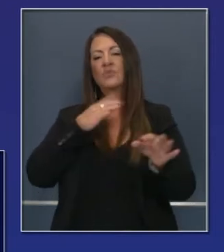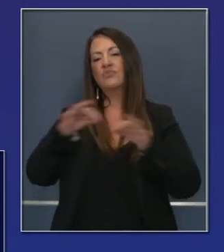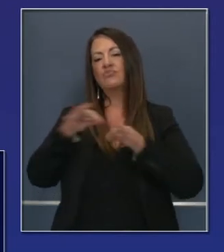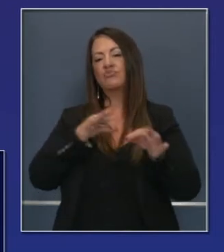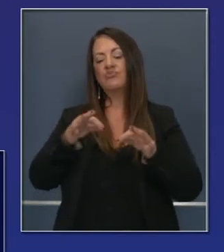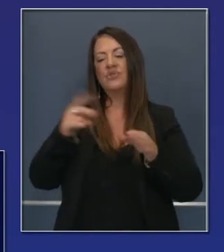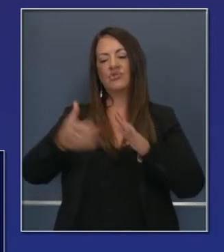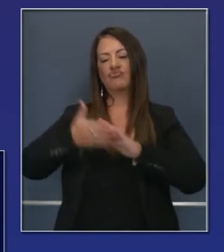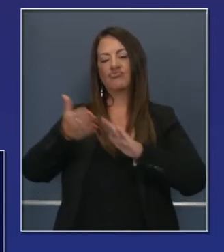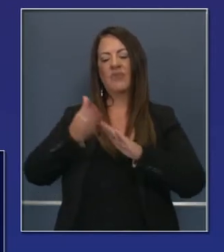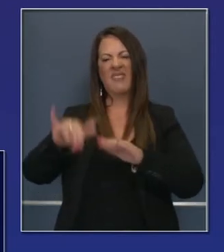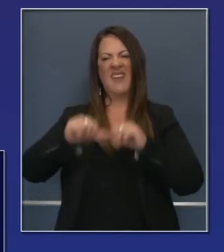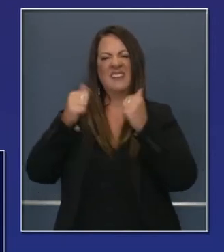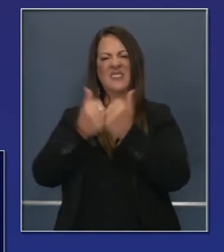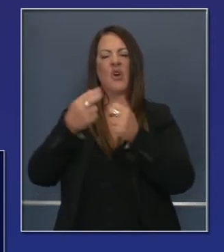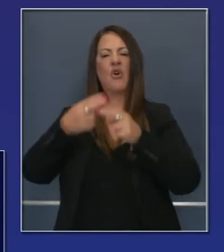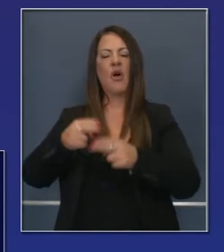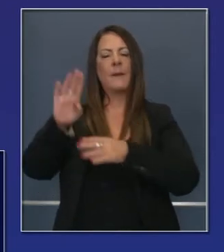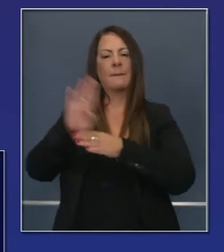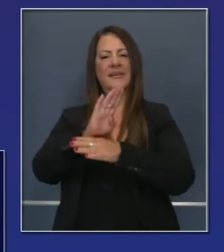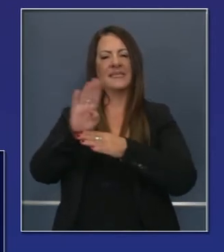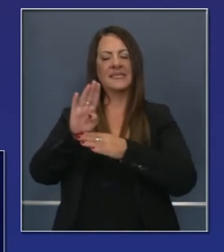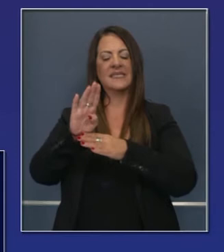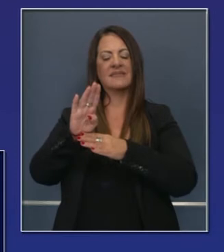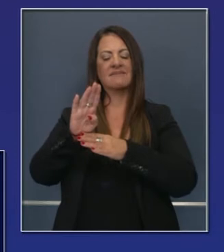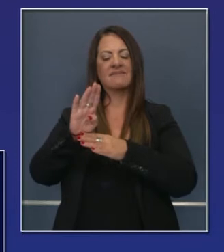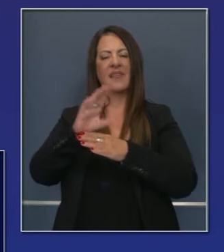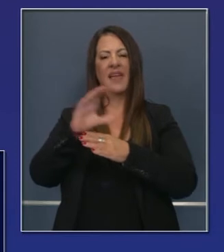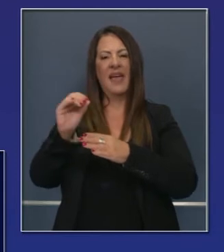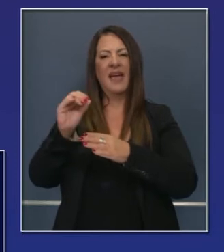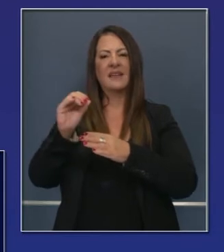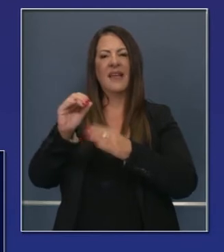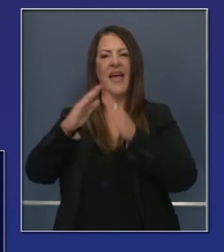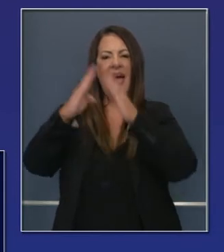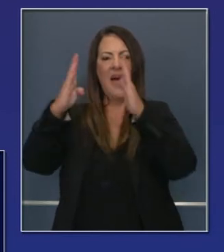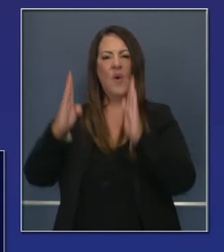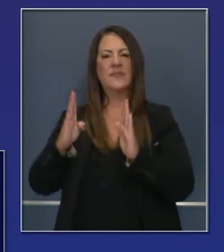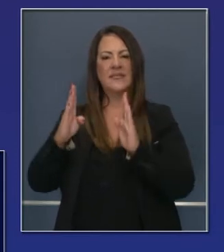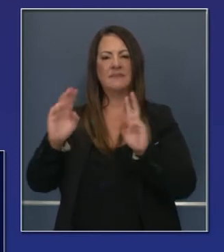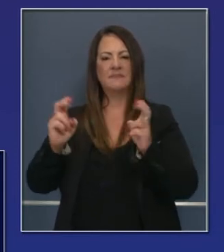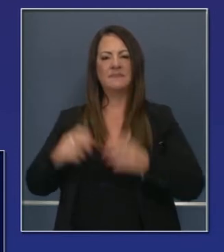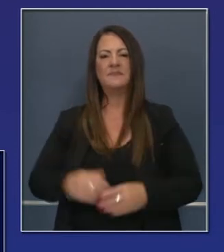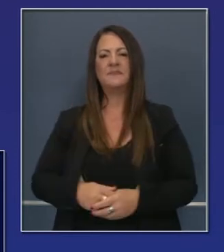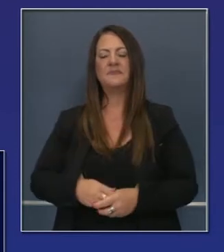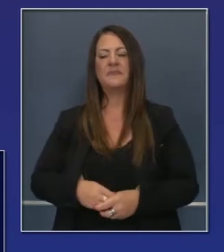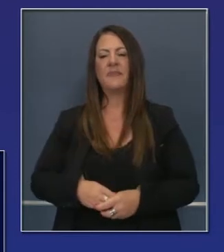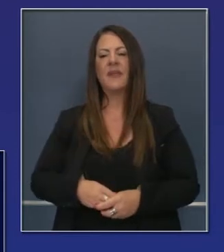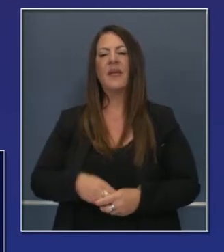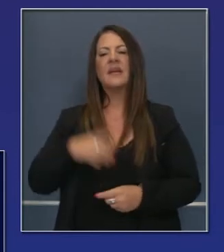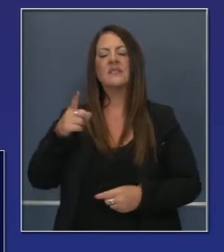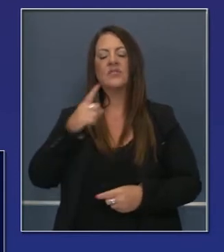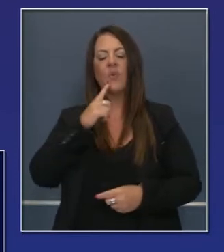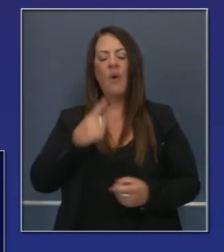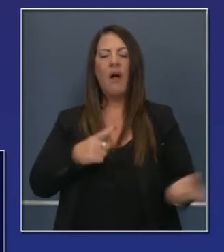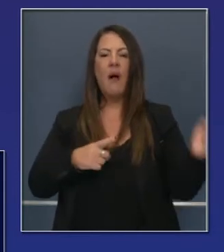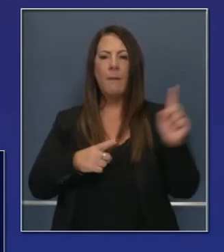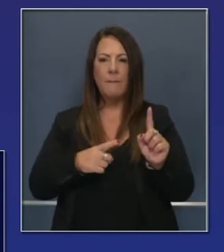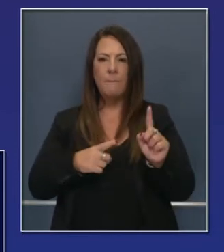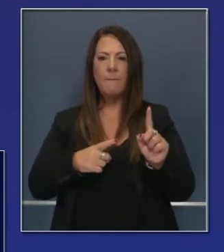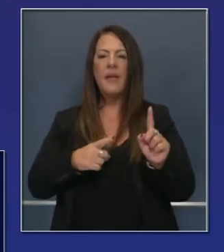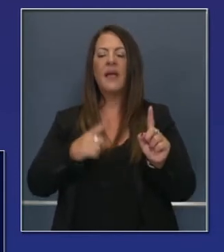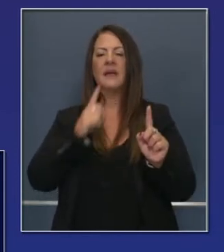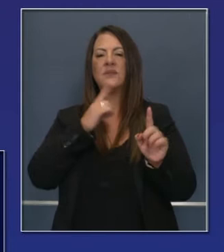trabajado arduamente como la jefa de este departamento. Ellos han hecho un esfuerzo